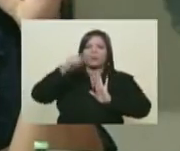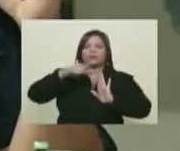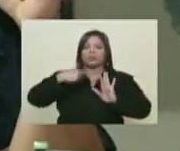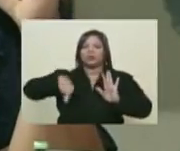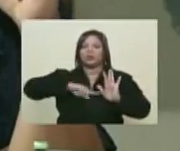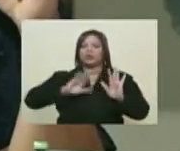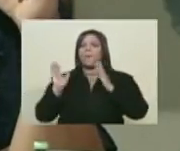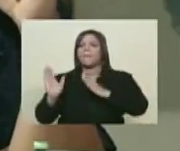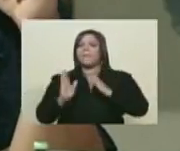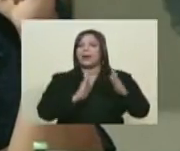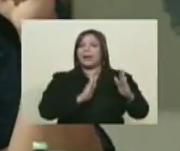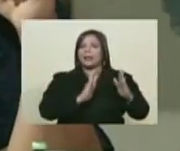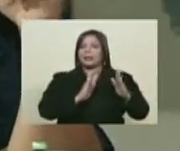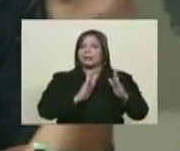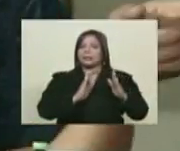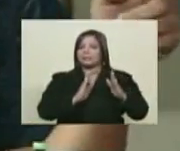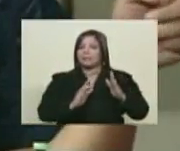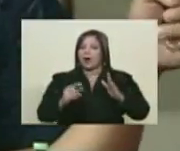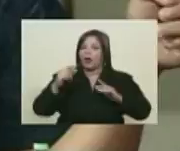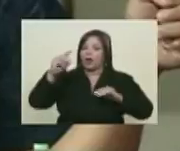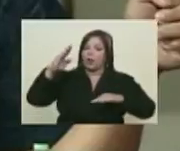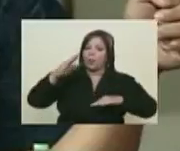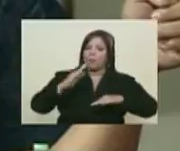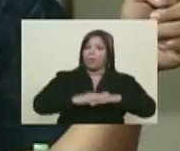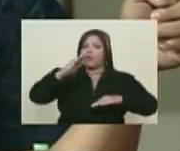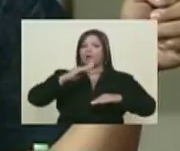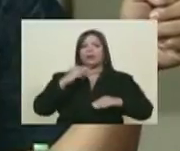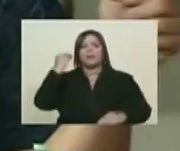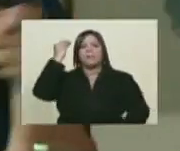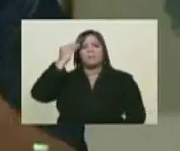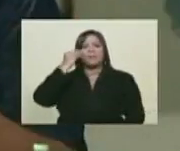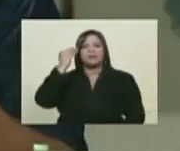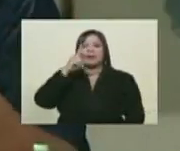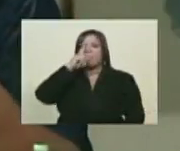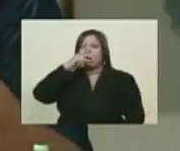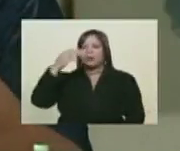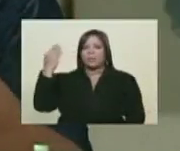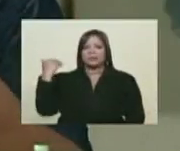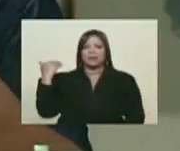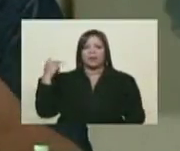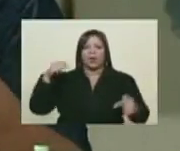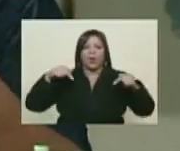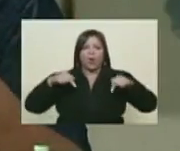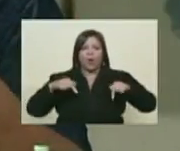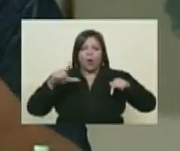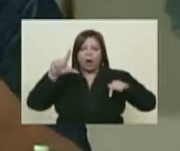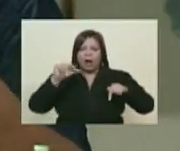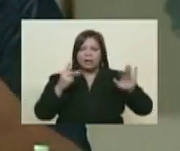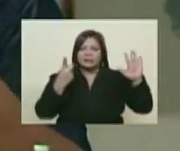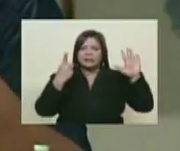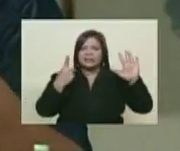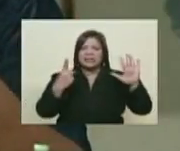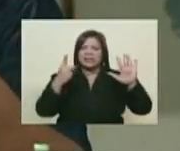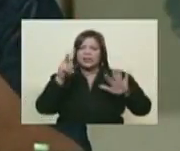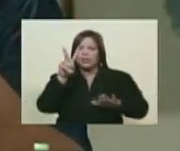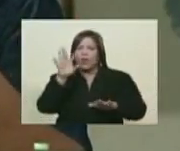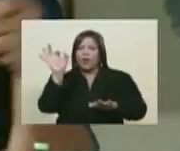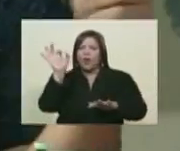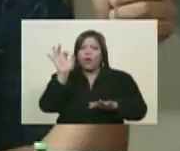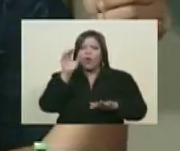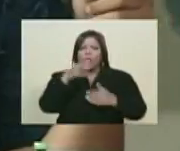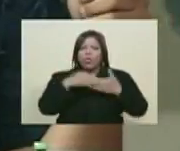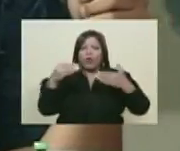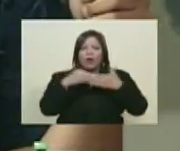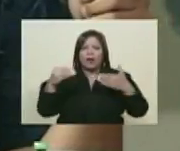debemos prepararnos para el gran efecto rebote. Nadie pensaría hace un año que hoy estuviéramos en 62 dólares y medio.